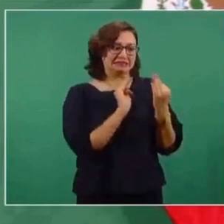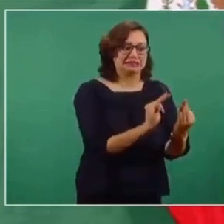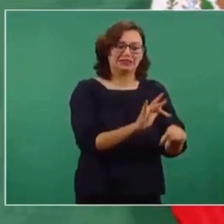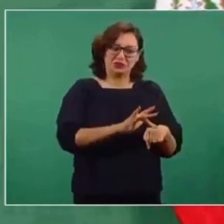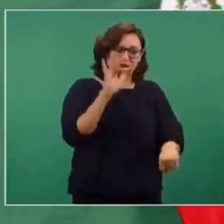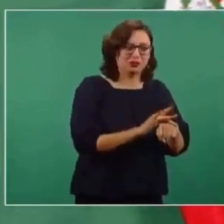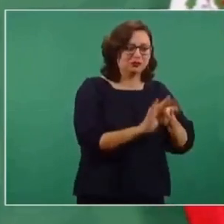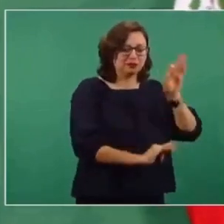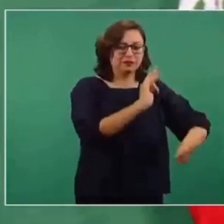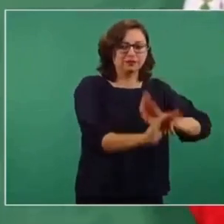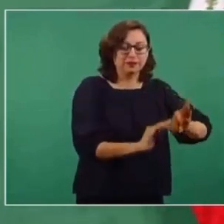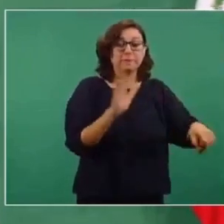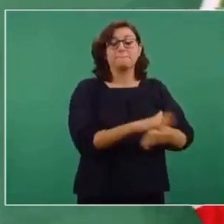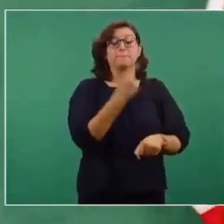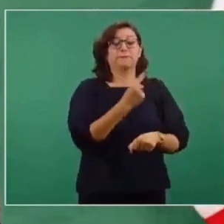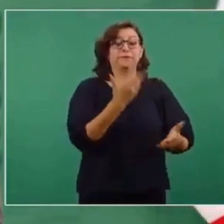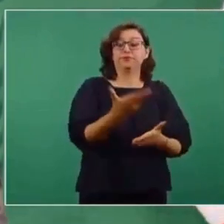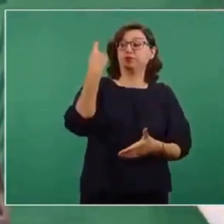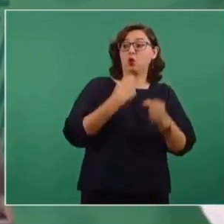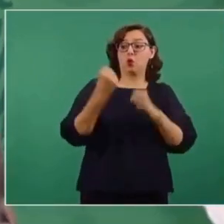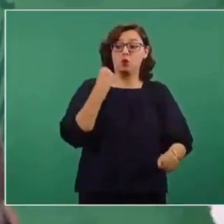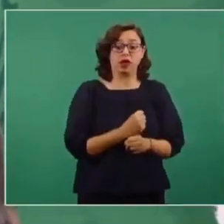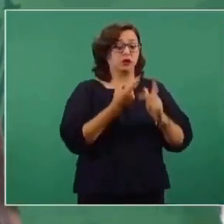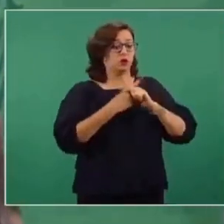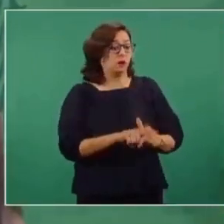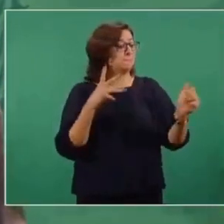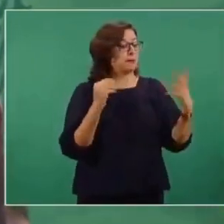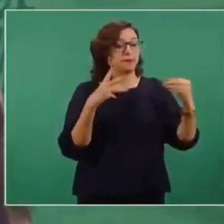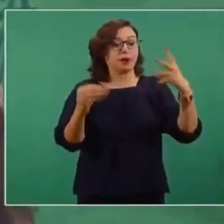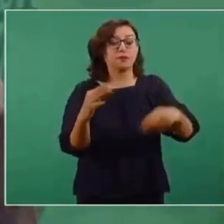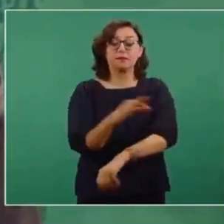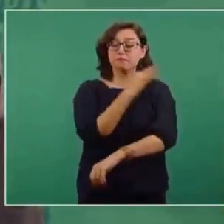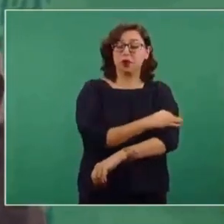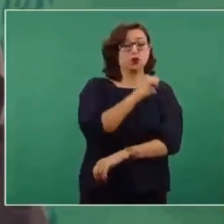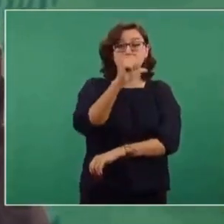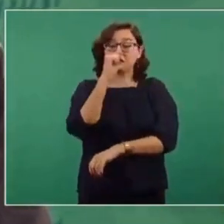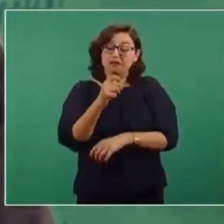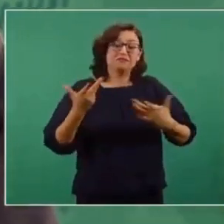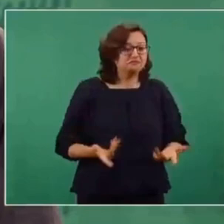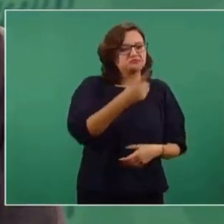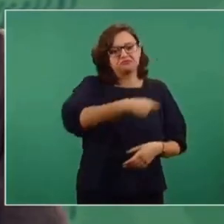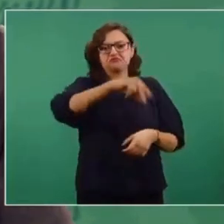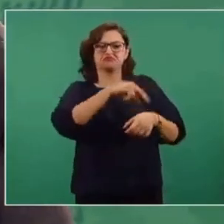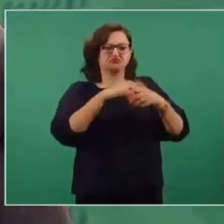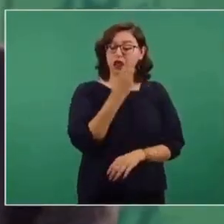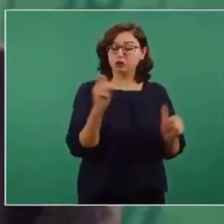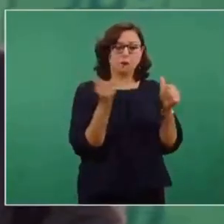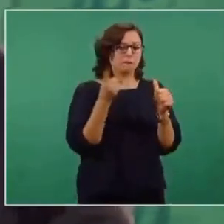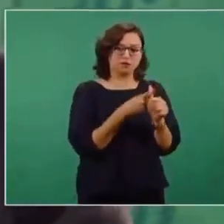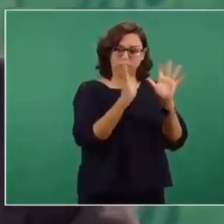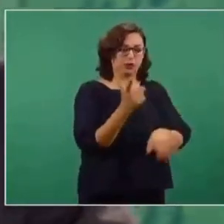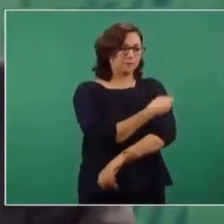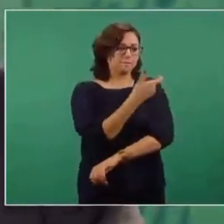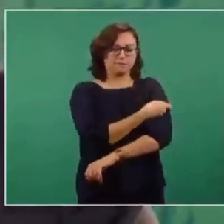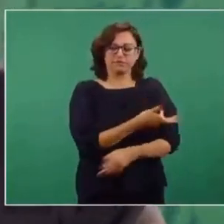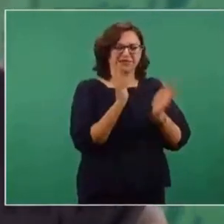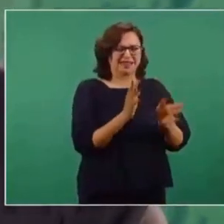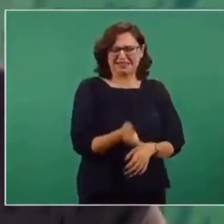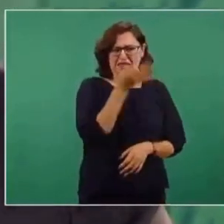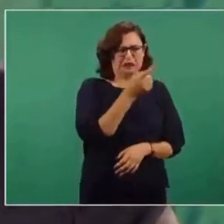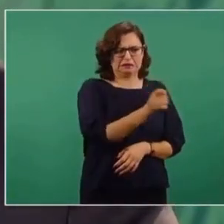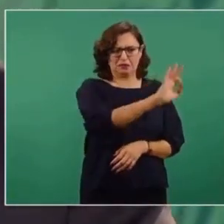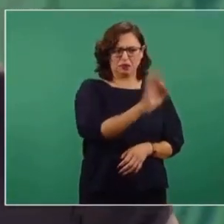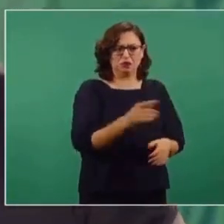inicio, cuando no teníamos la vacuna, desgraciadamente, algunos de estos médicos, enfermeras perdieron la vida. Ya casi terminamos